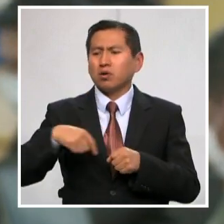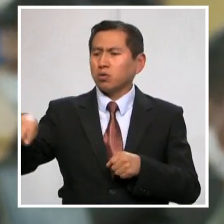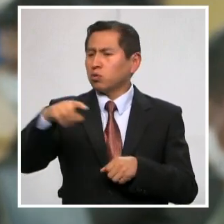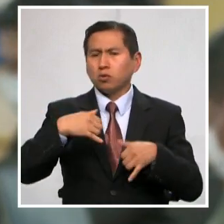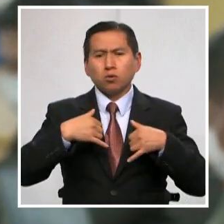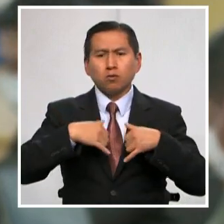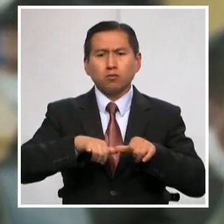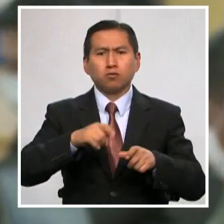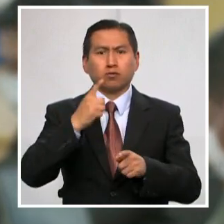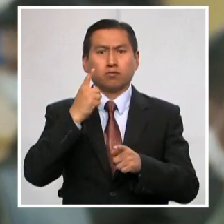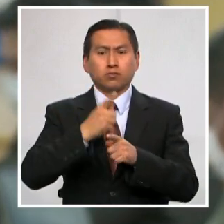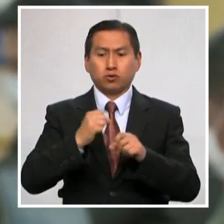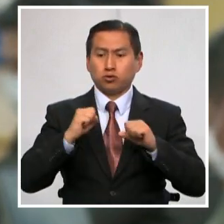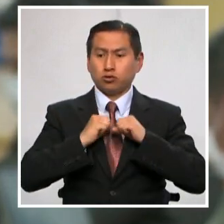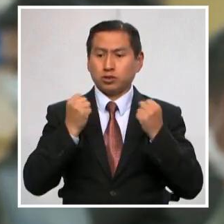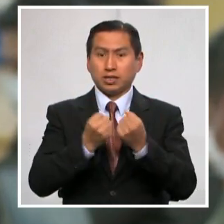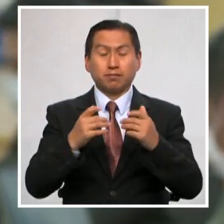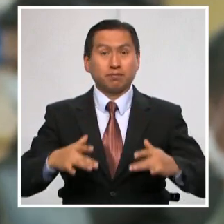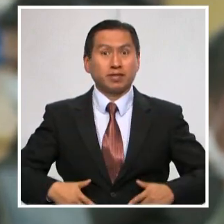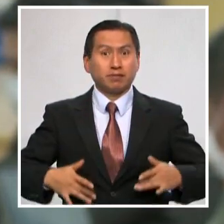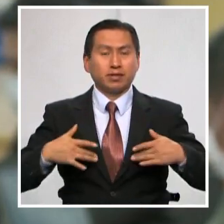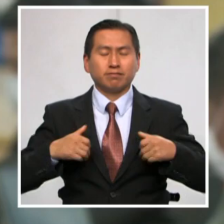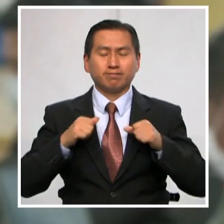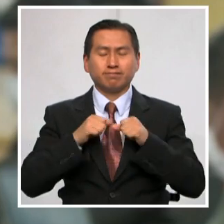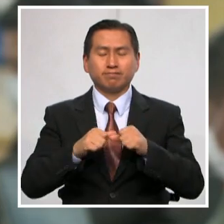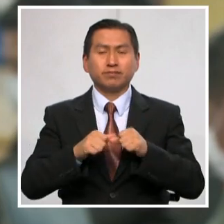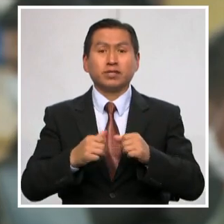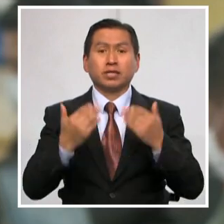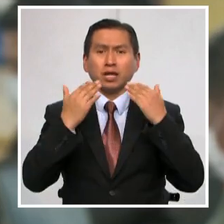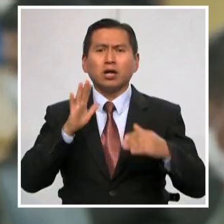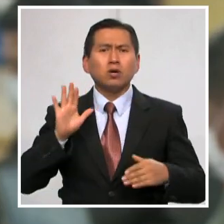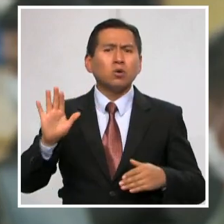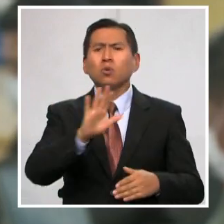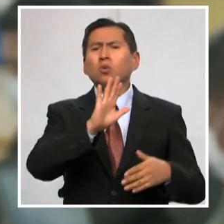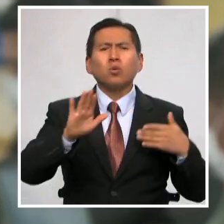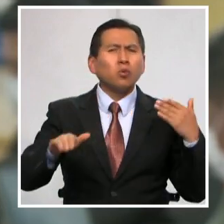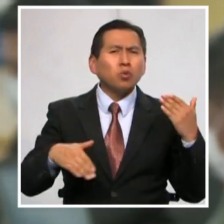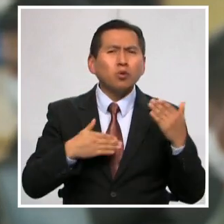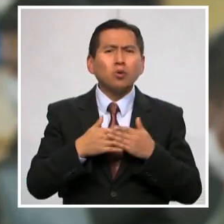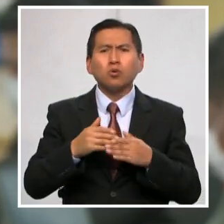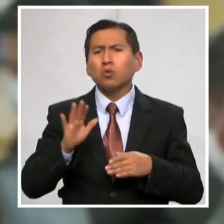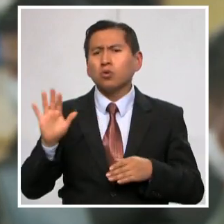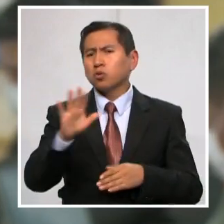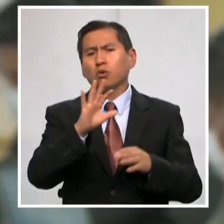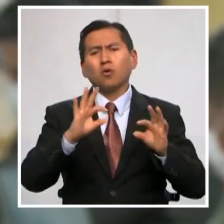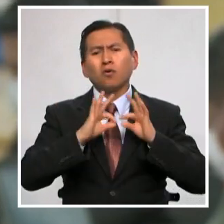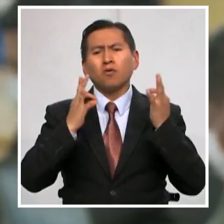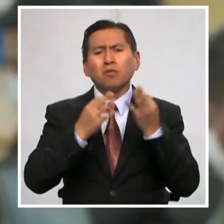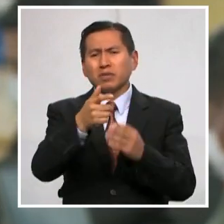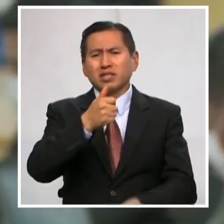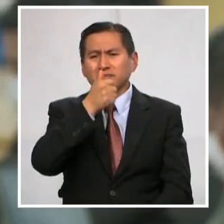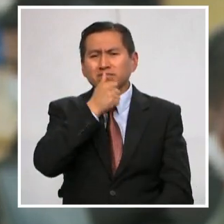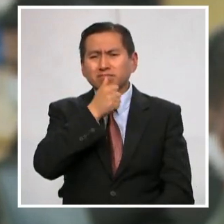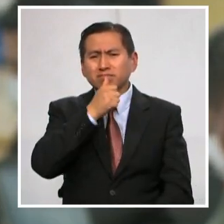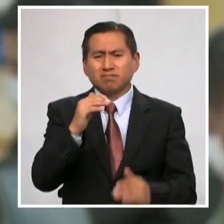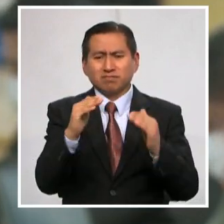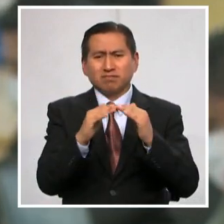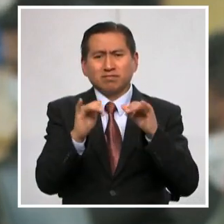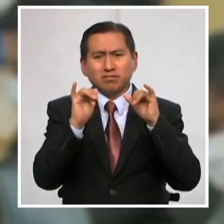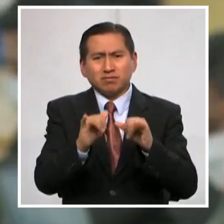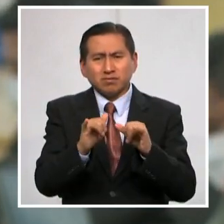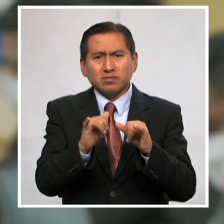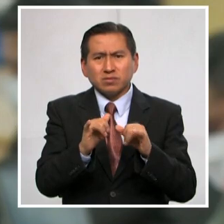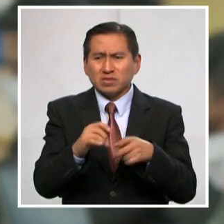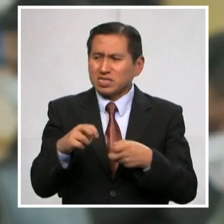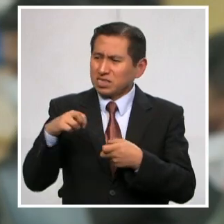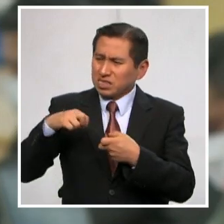viva a la sociedad. Y gracias a todos ustedes, a las familias que aguantan la cuarentena a pesar de